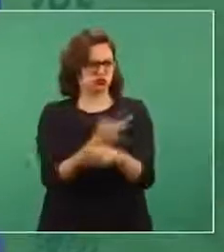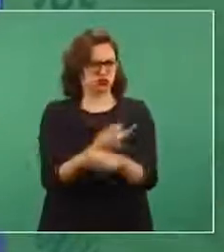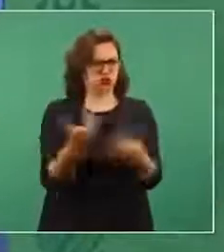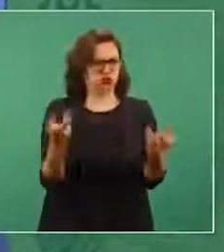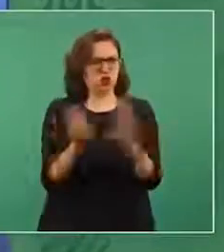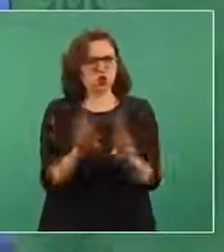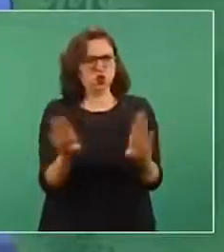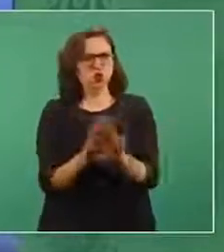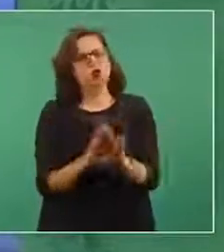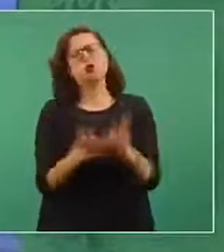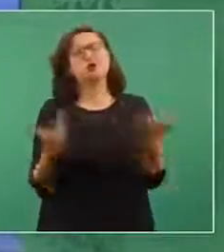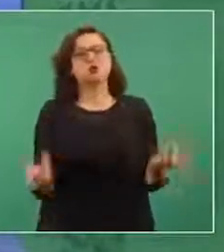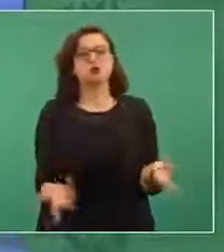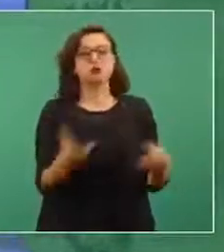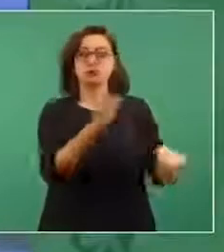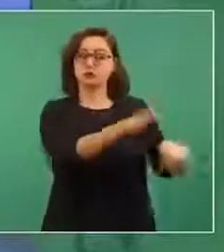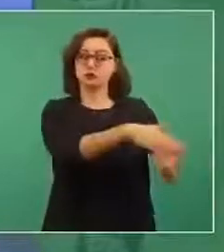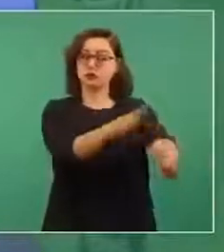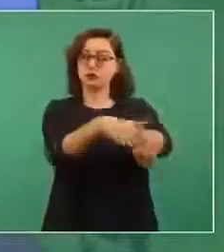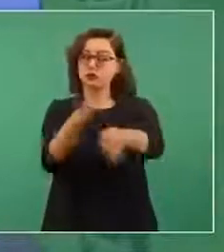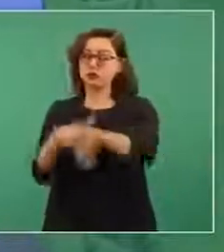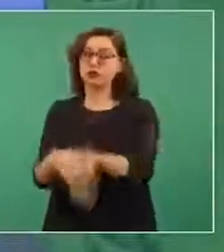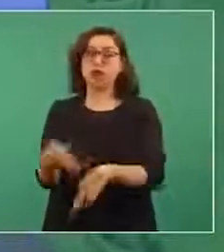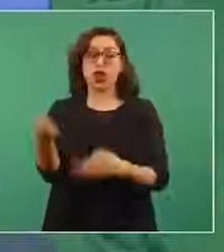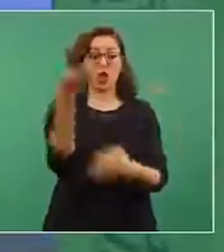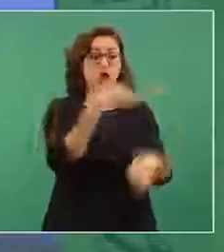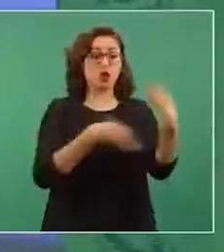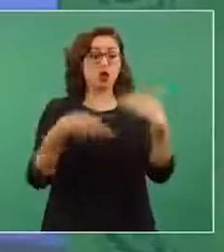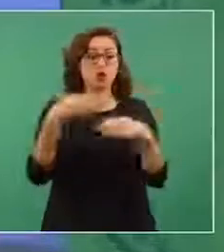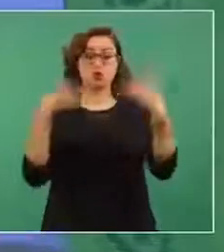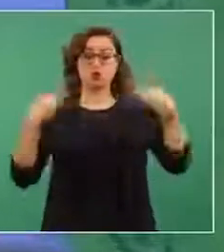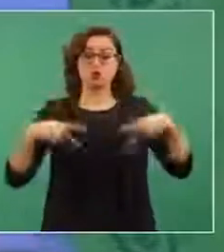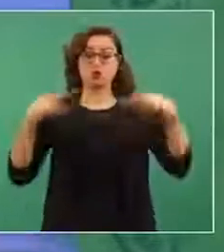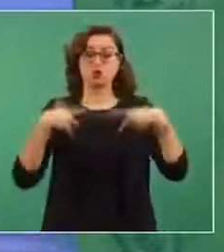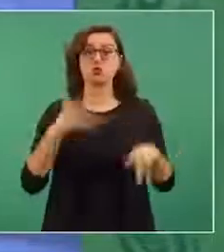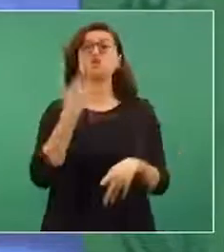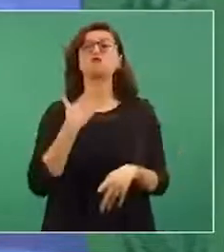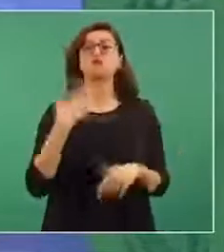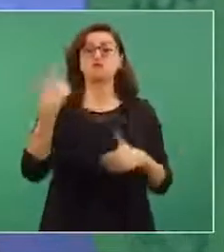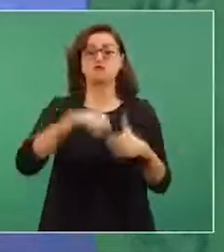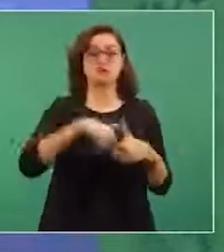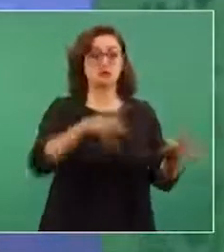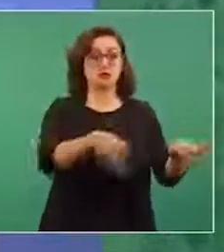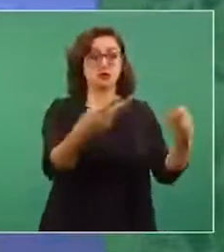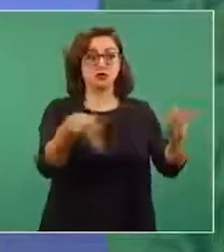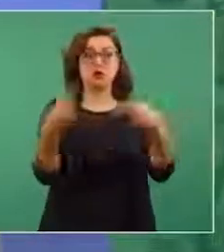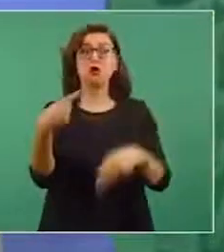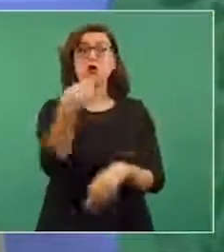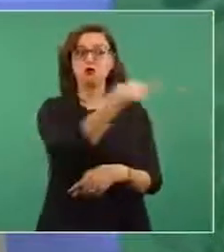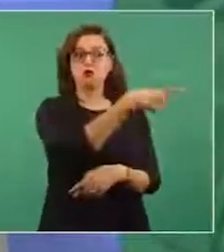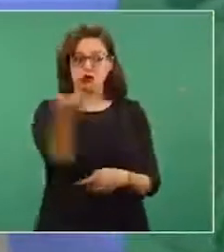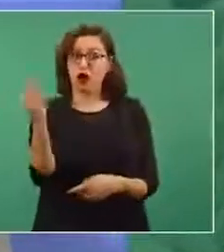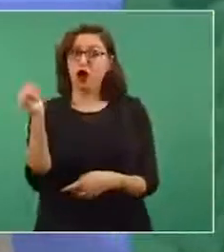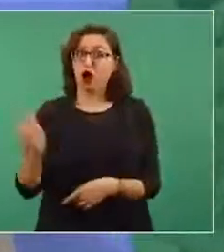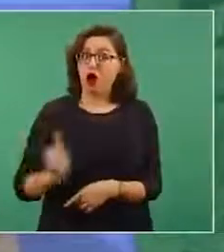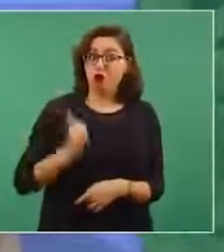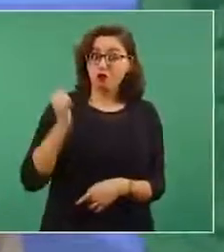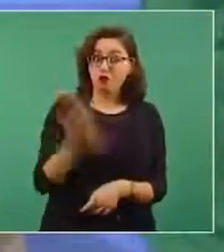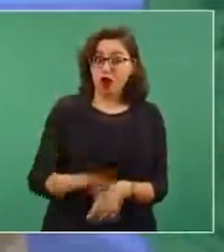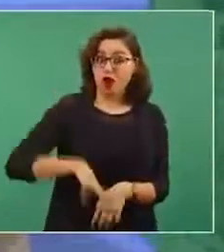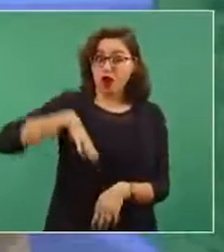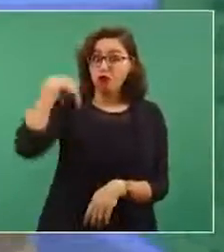a todos los distribuidores para que no se aumente el precio de los